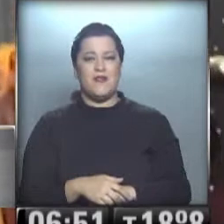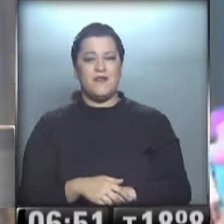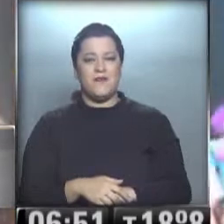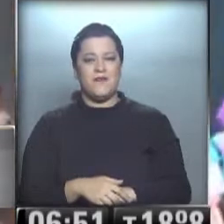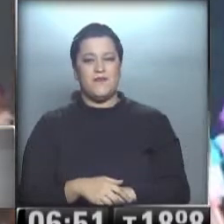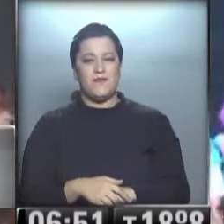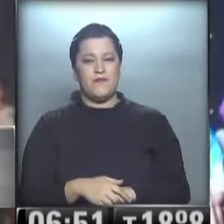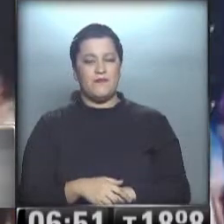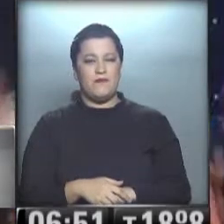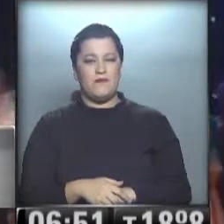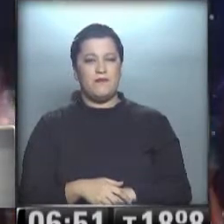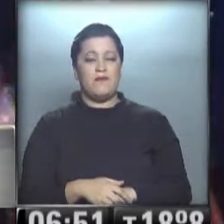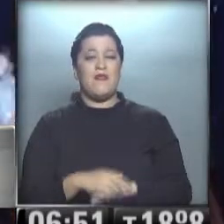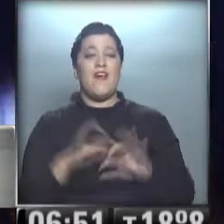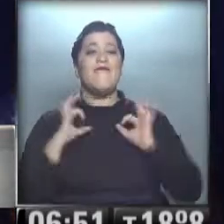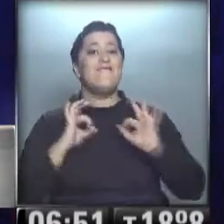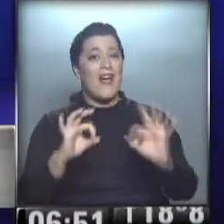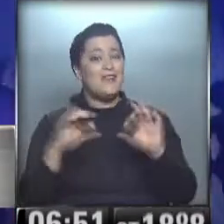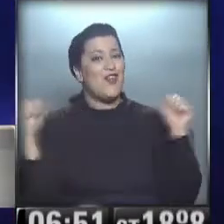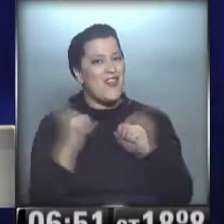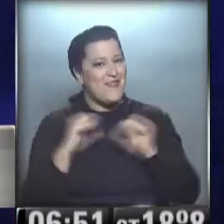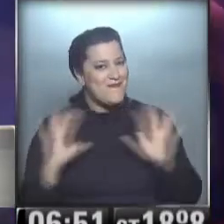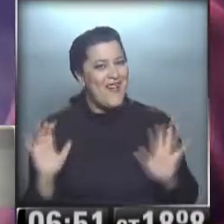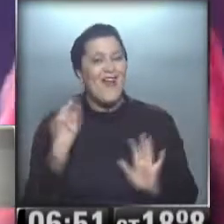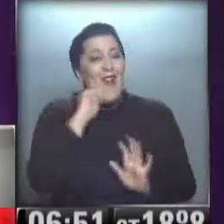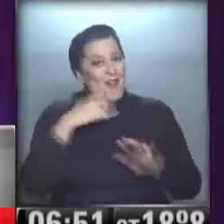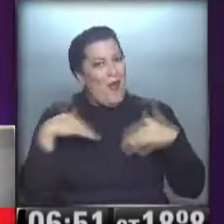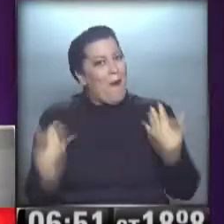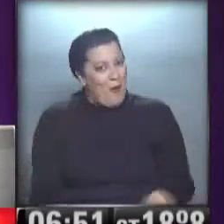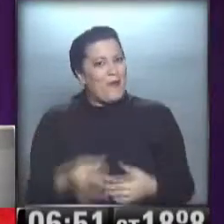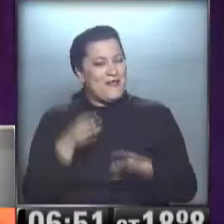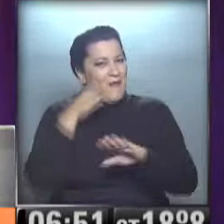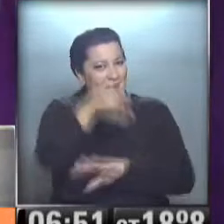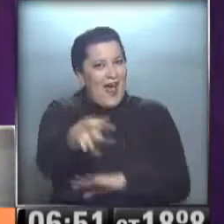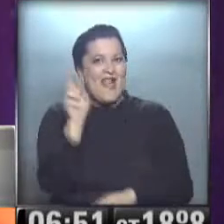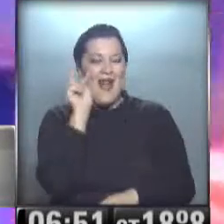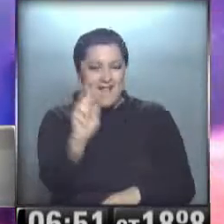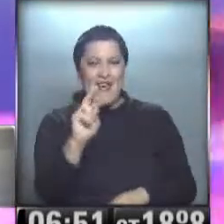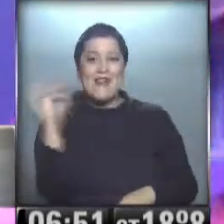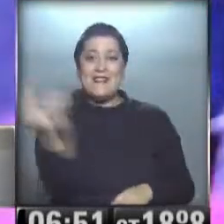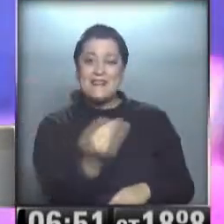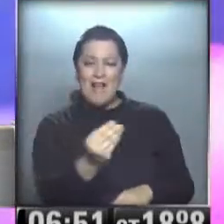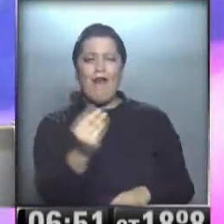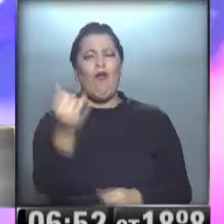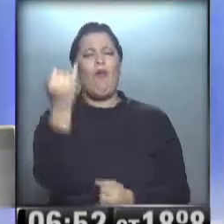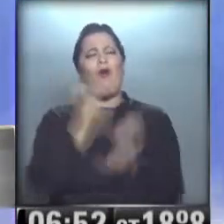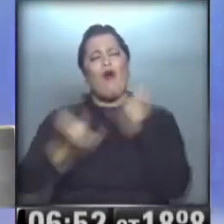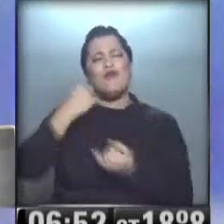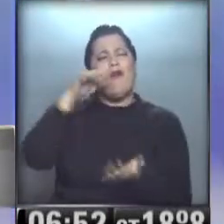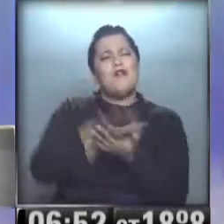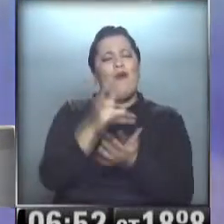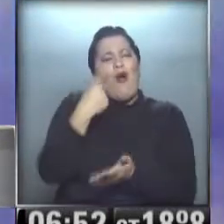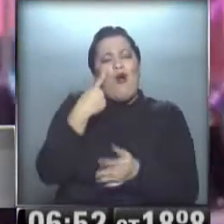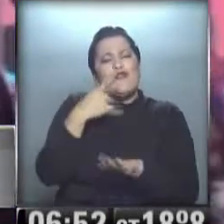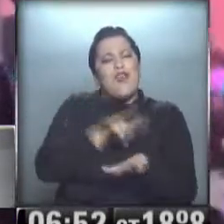Uy, las vacaciones de invierno, qué lindo para aprovecharlo. Sí, empezamos el sábado. Me decías que conociste al aviador